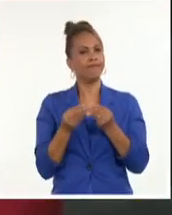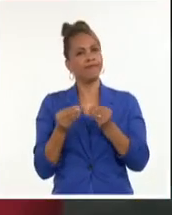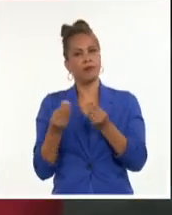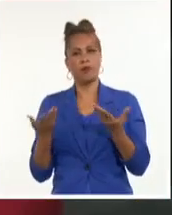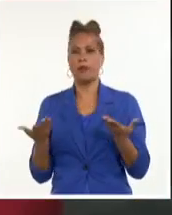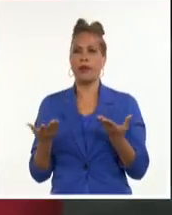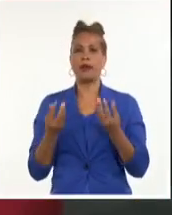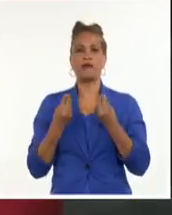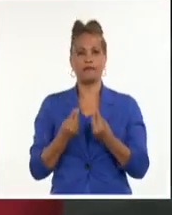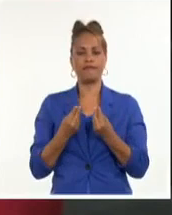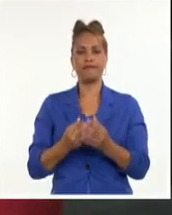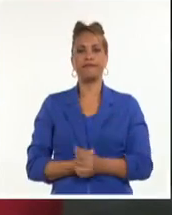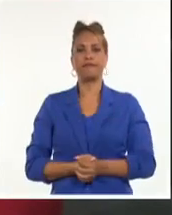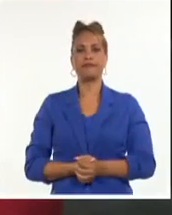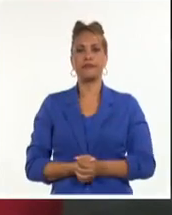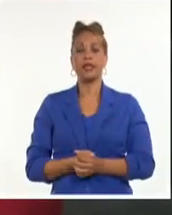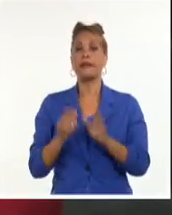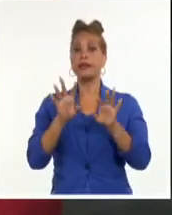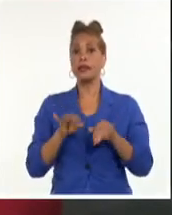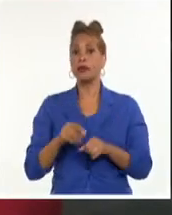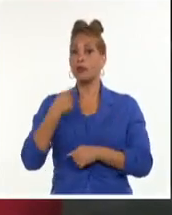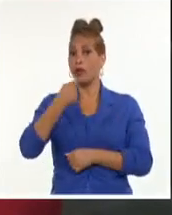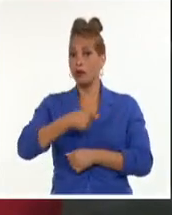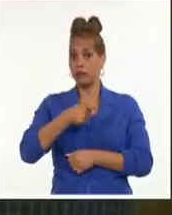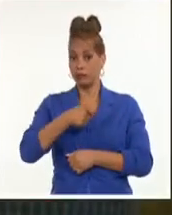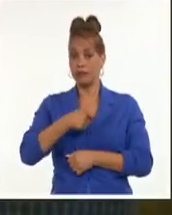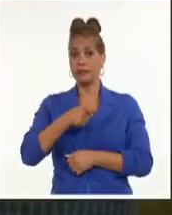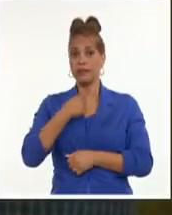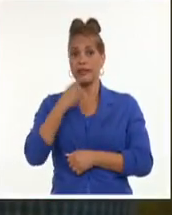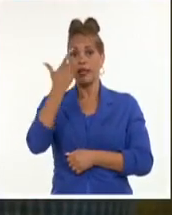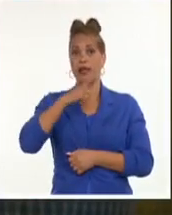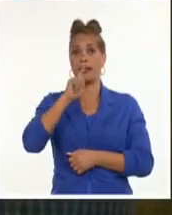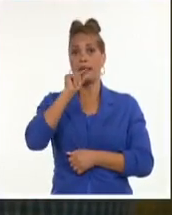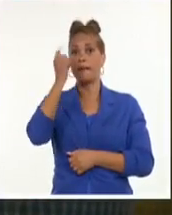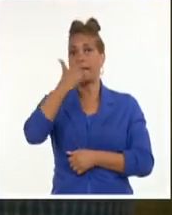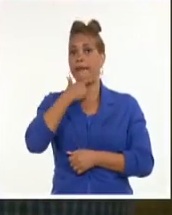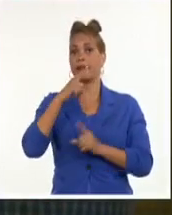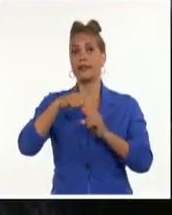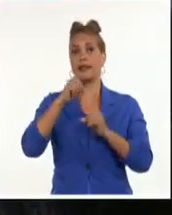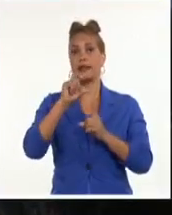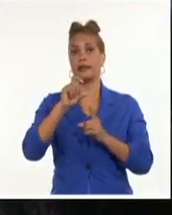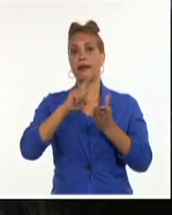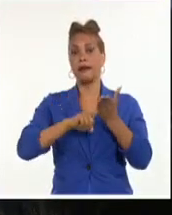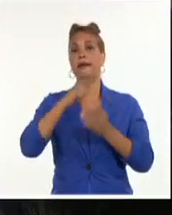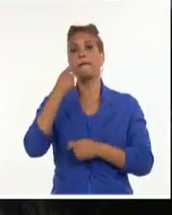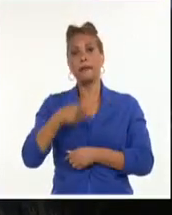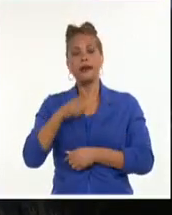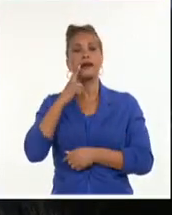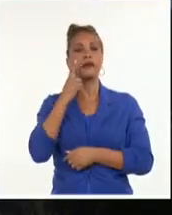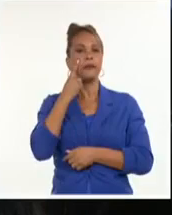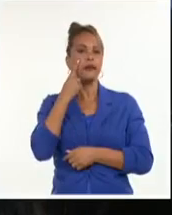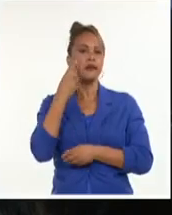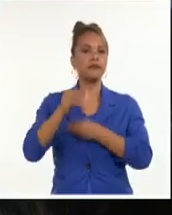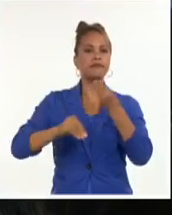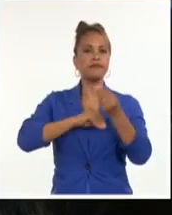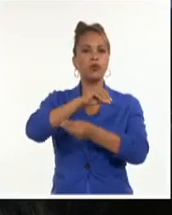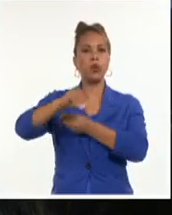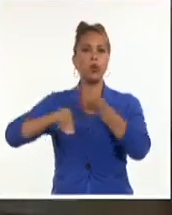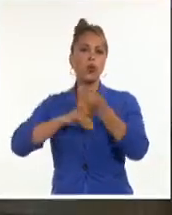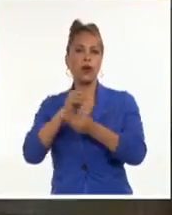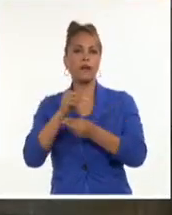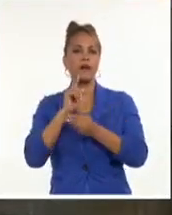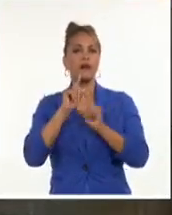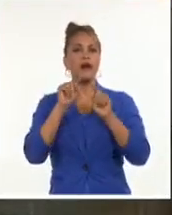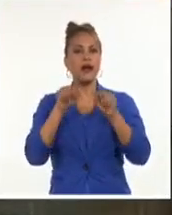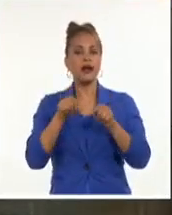inmoral. Para el secretario ejecutivo del ALBA-TCP se perciben nuevos vientos en América Latina y el Caribe. Es en ese contexto